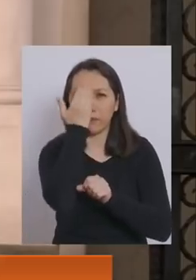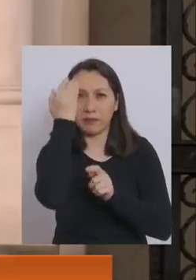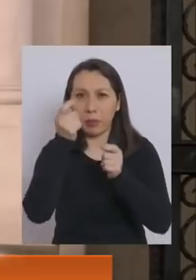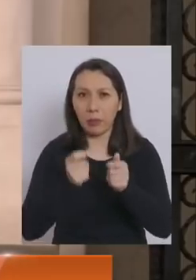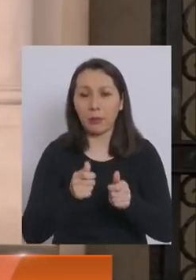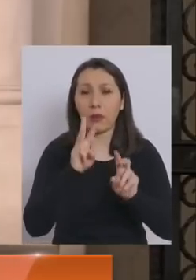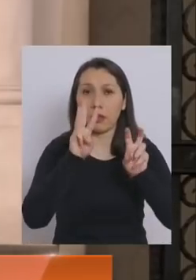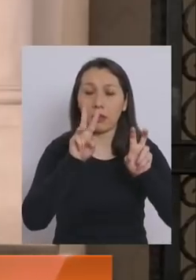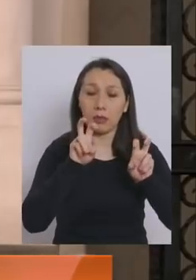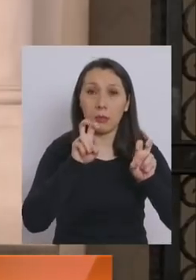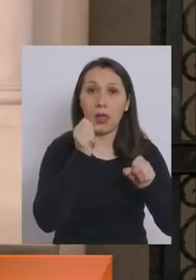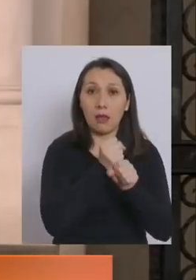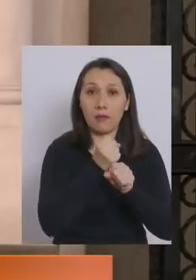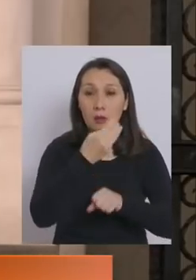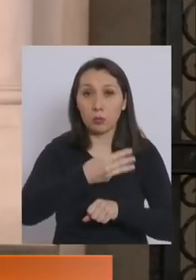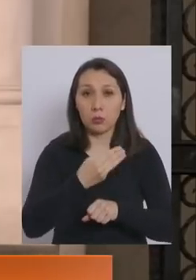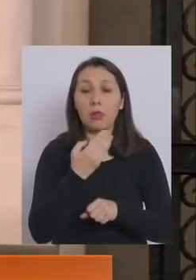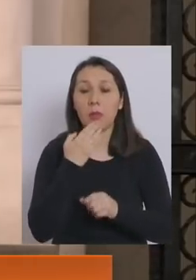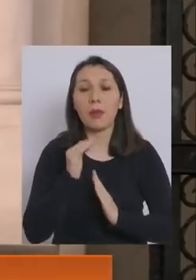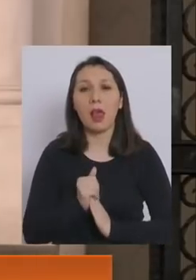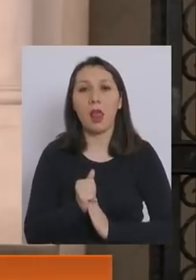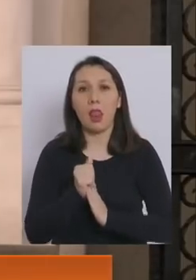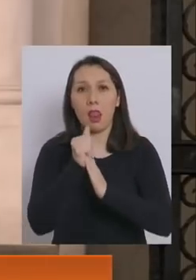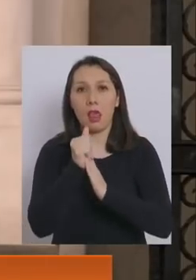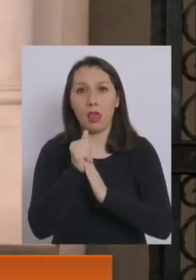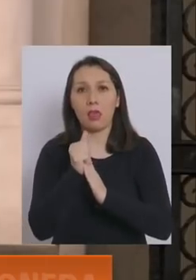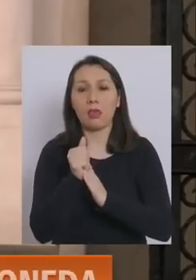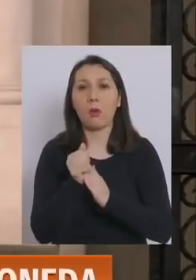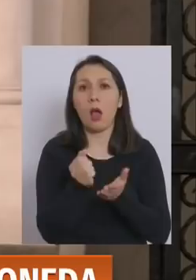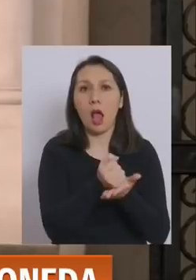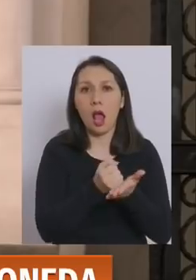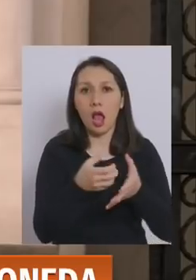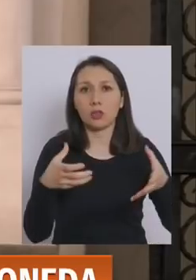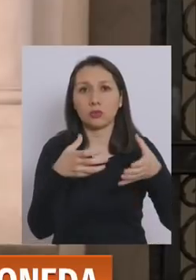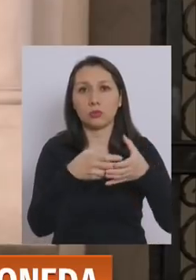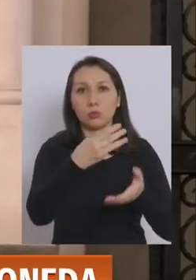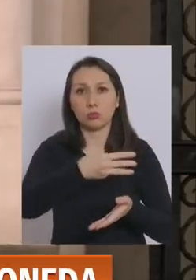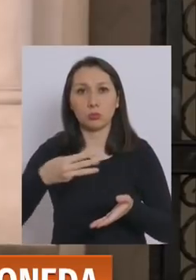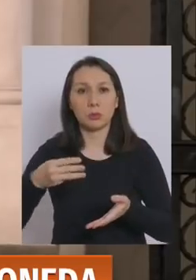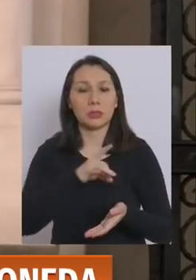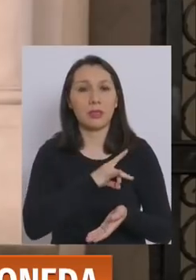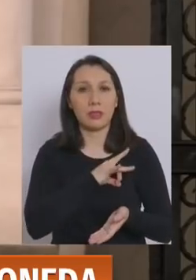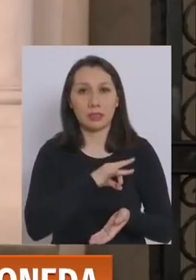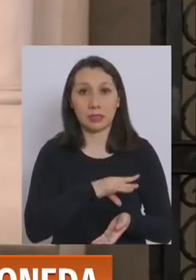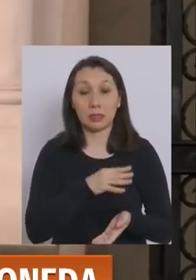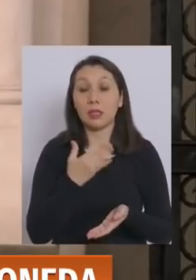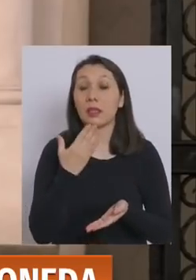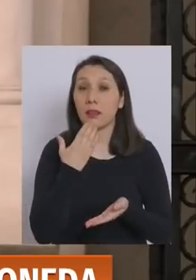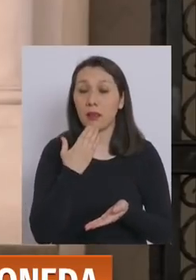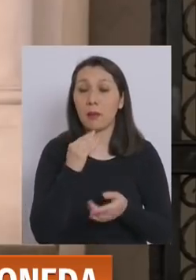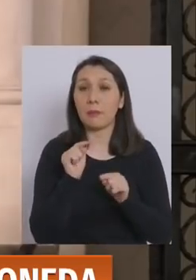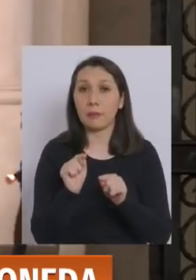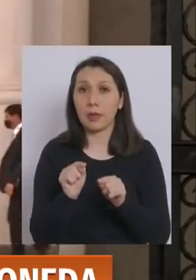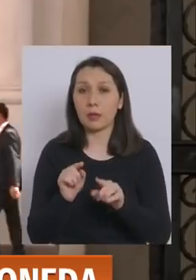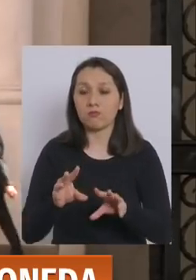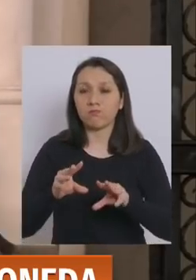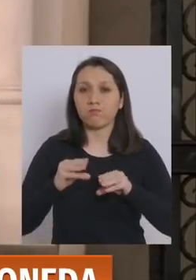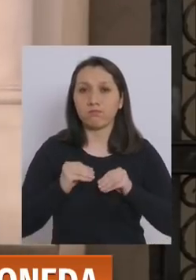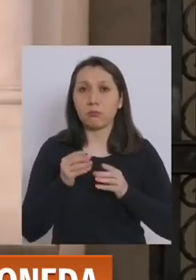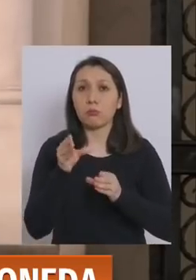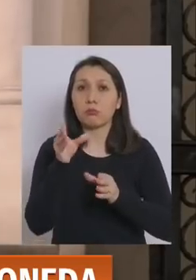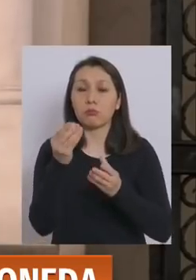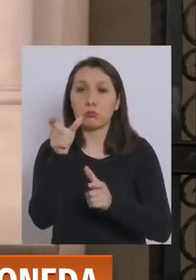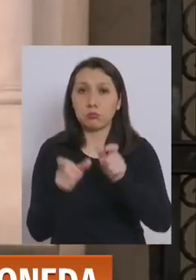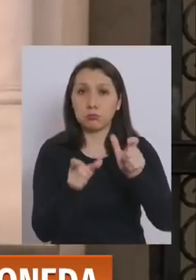municipal, sino que también como líder de la Asociación de Municipios de Chile. Y también encarna lo que muchos